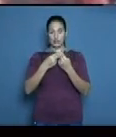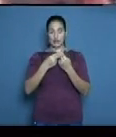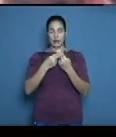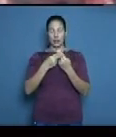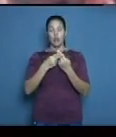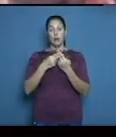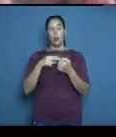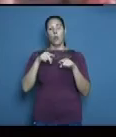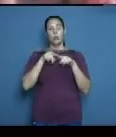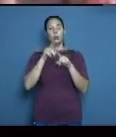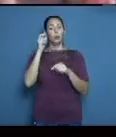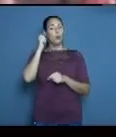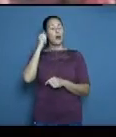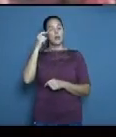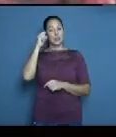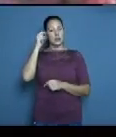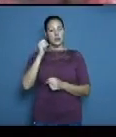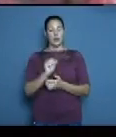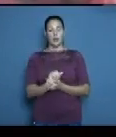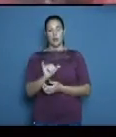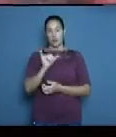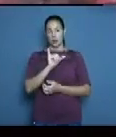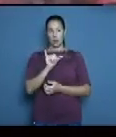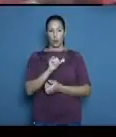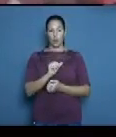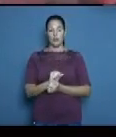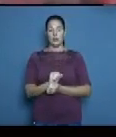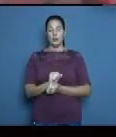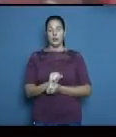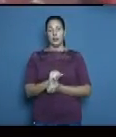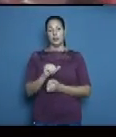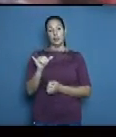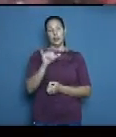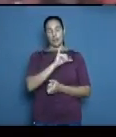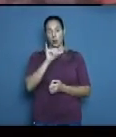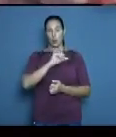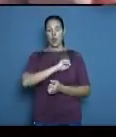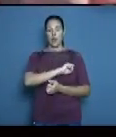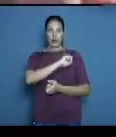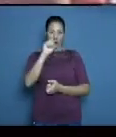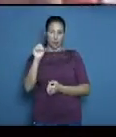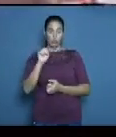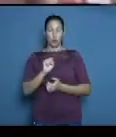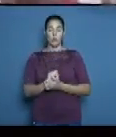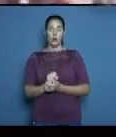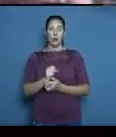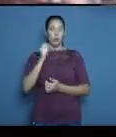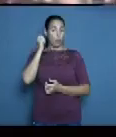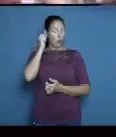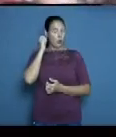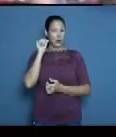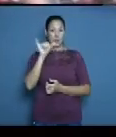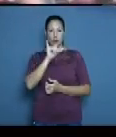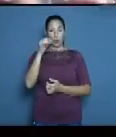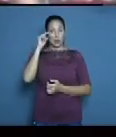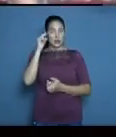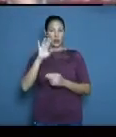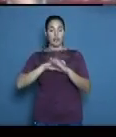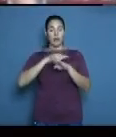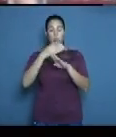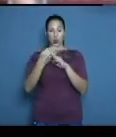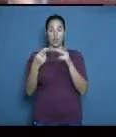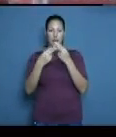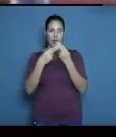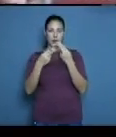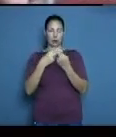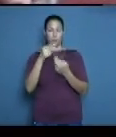la gran noticia del día en esta división al vencer por claro 6-2 al estadounidense Winchester vigente reina del orbe desde